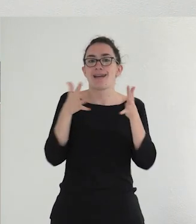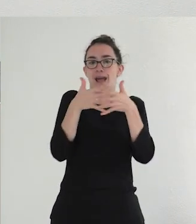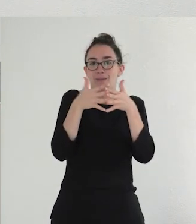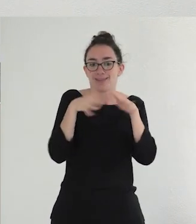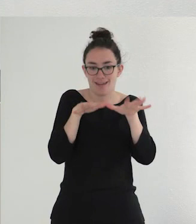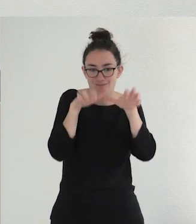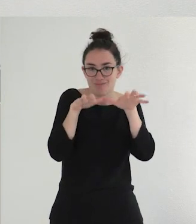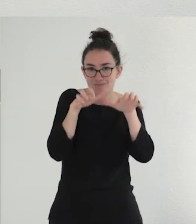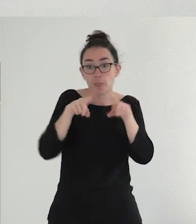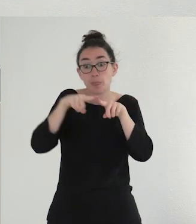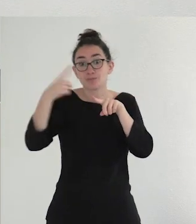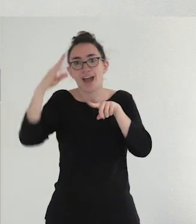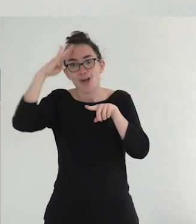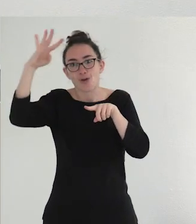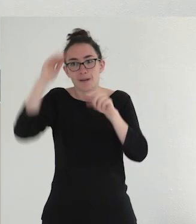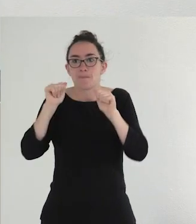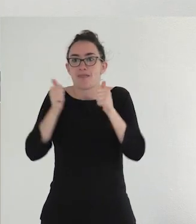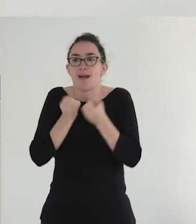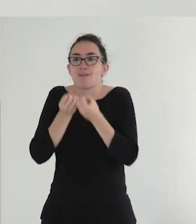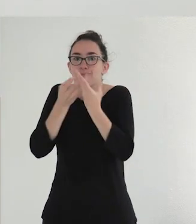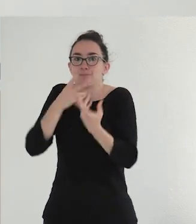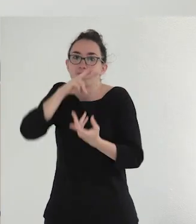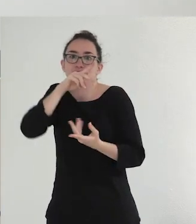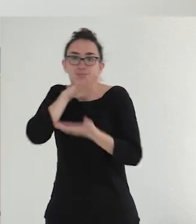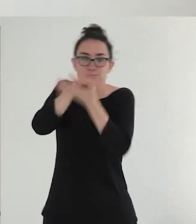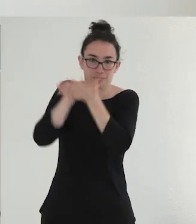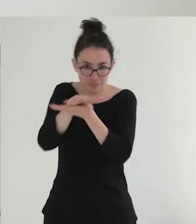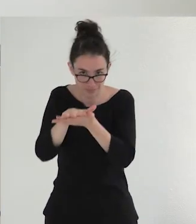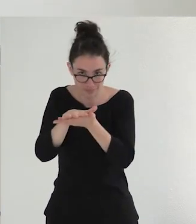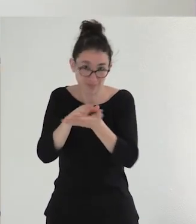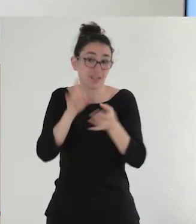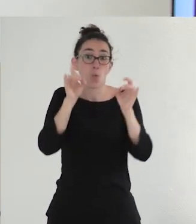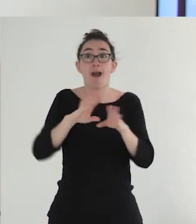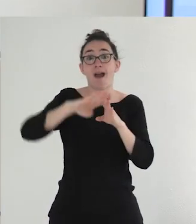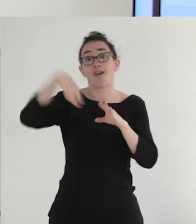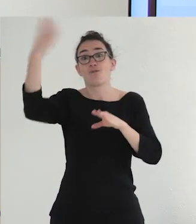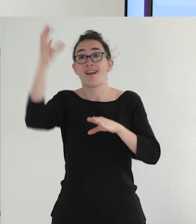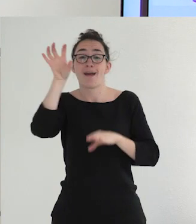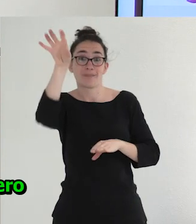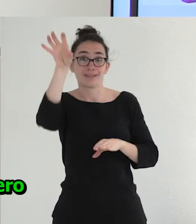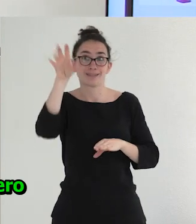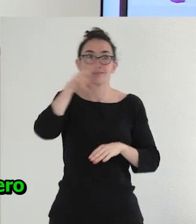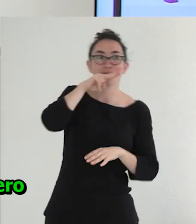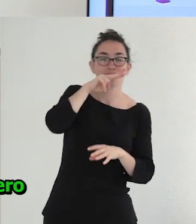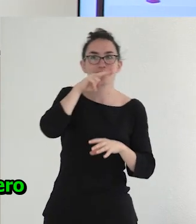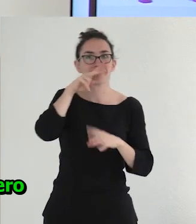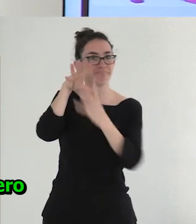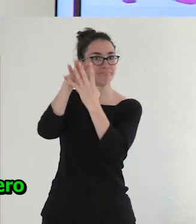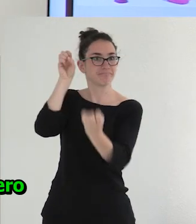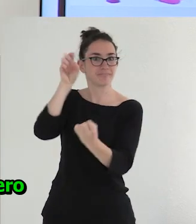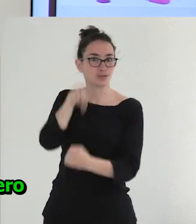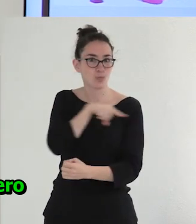tienes que hablarlo. Es como si te fueras al país en el que se habla ese idioma y, bueno, se trata de ver si lo sabes hablar sin acento o no, ¿no? Alguna gente,